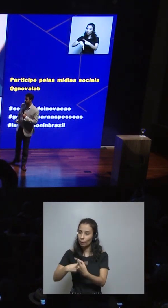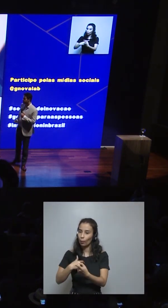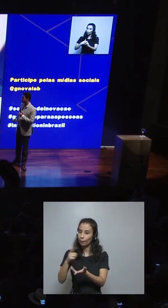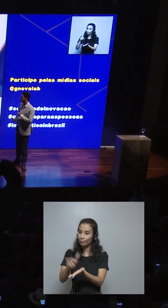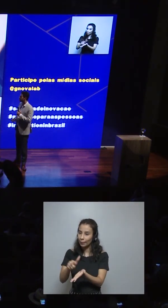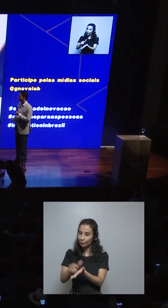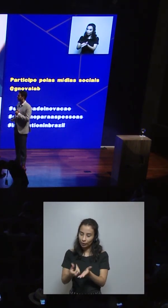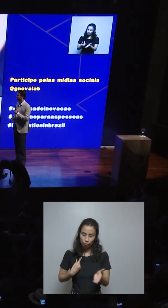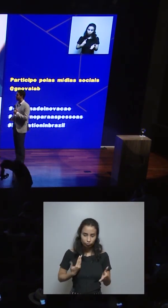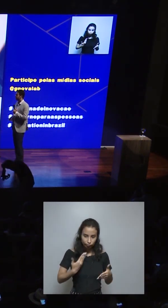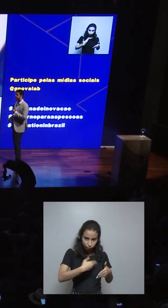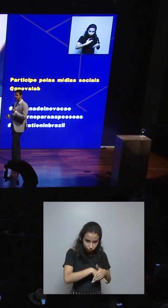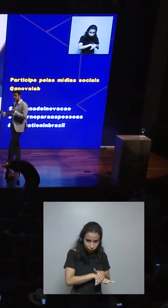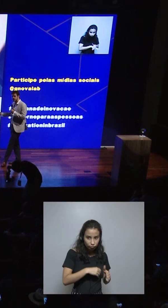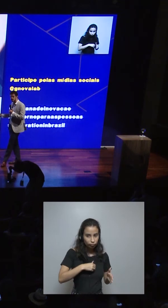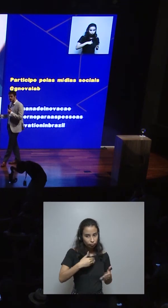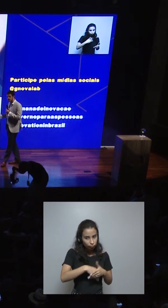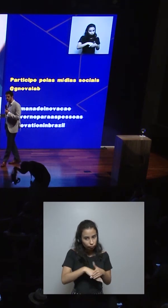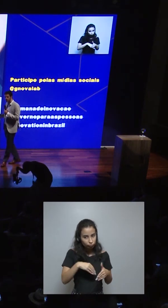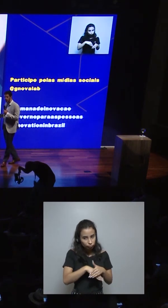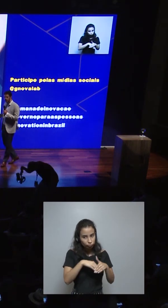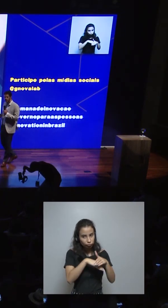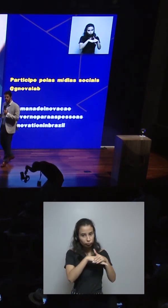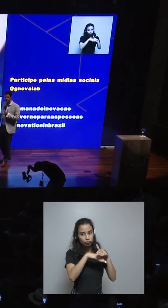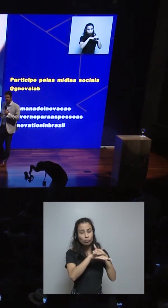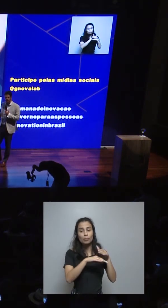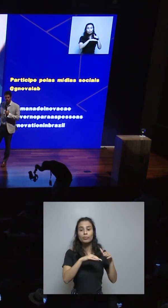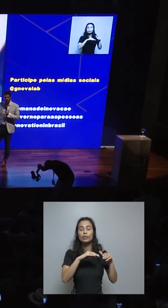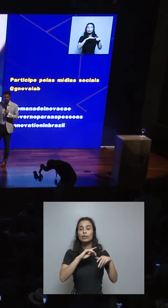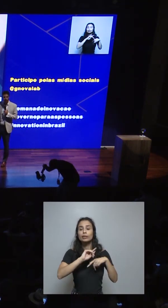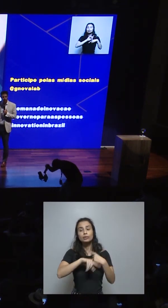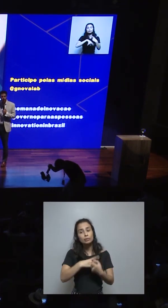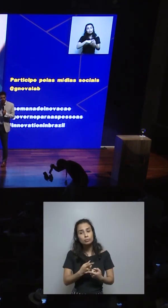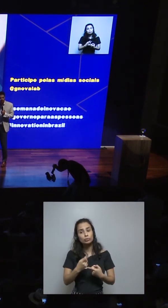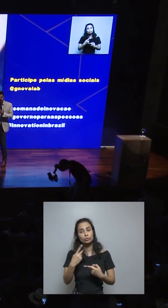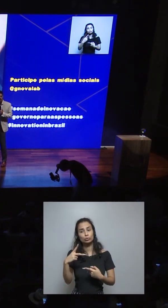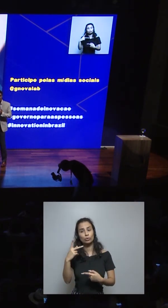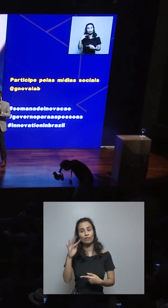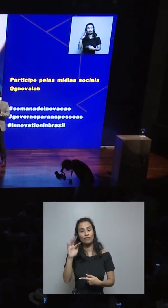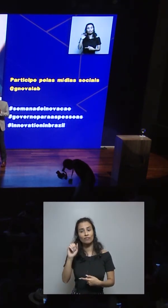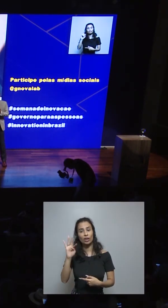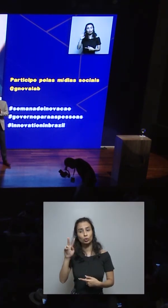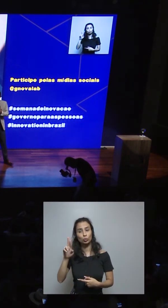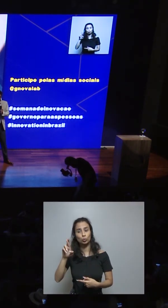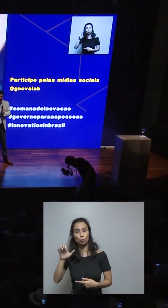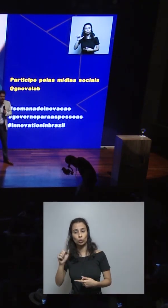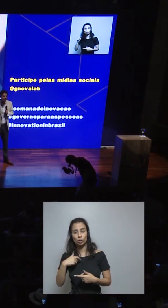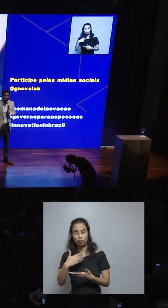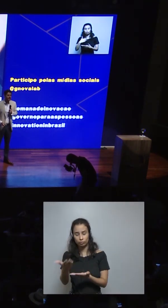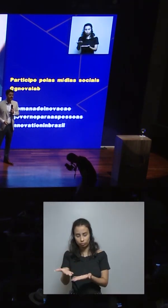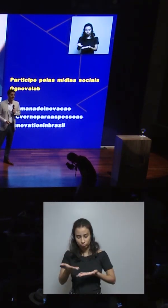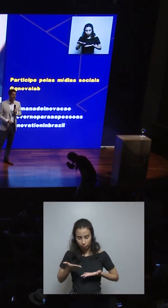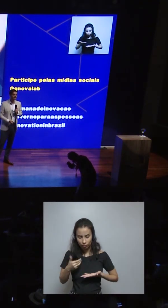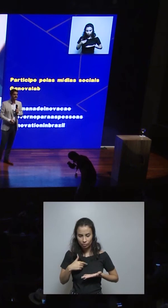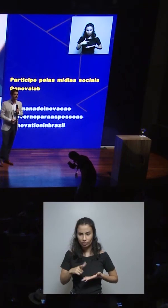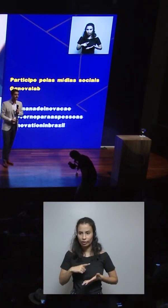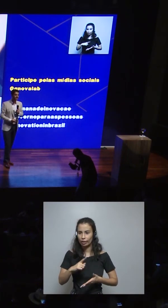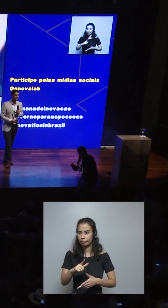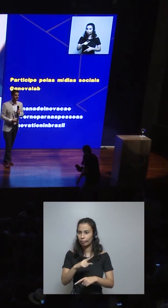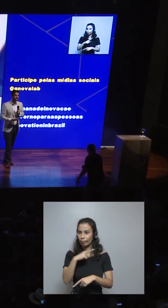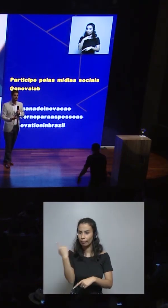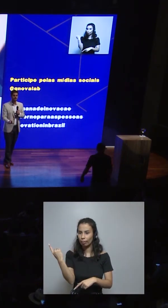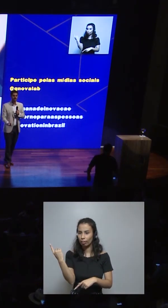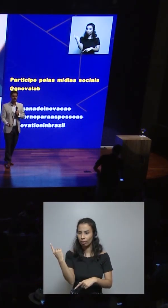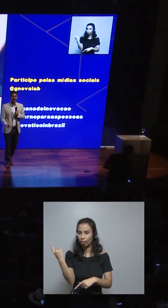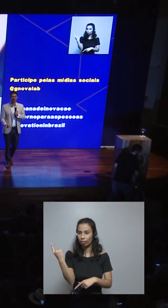recibos todos de la tarjeta. Y después llegaba un momento en que la